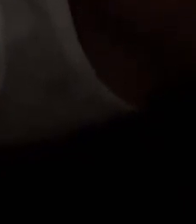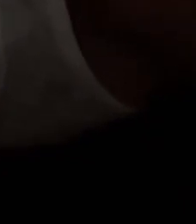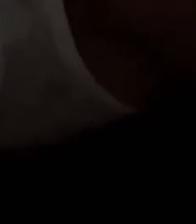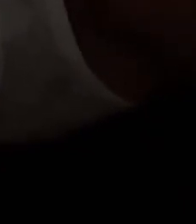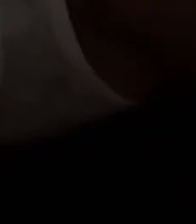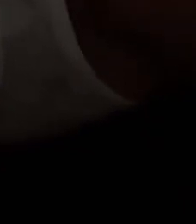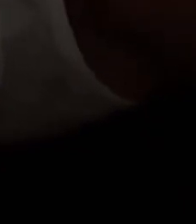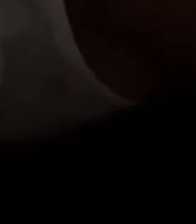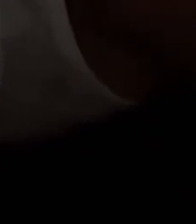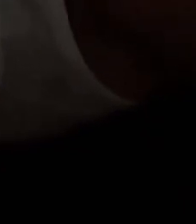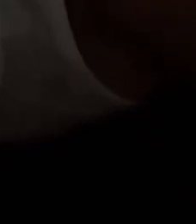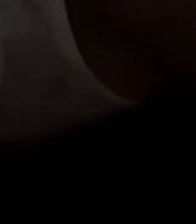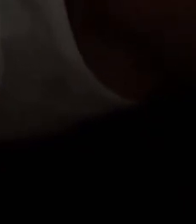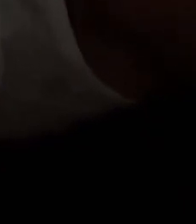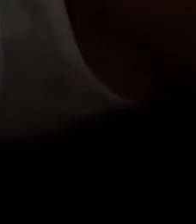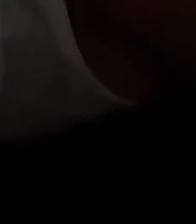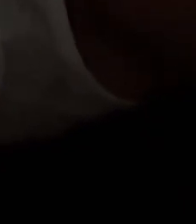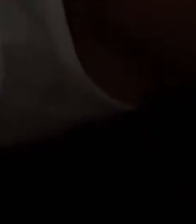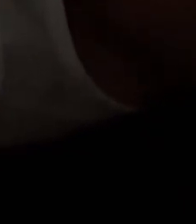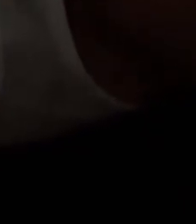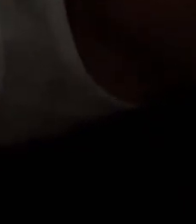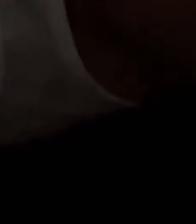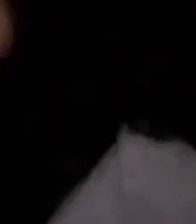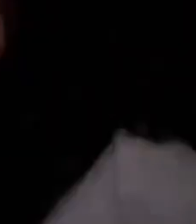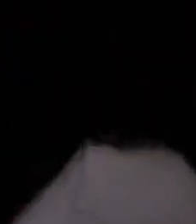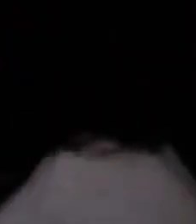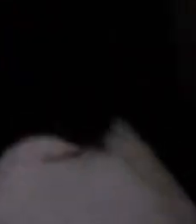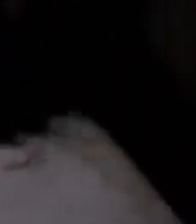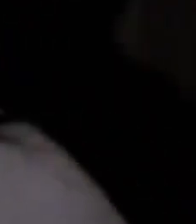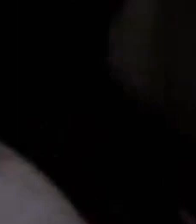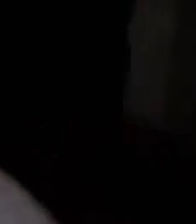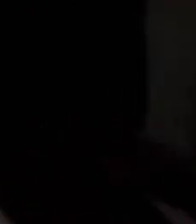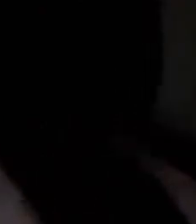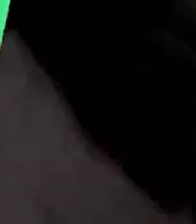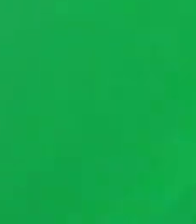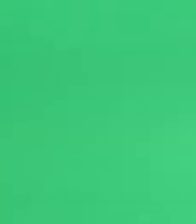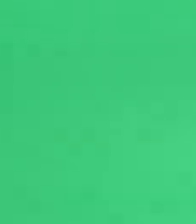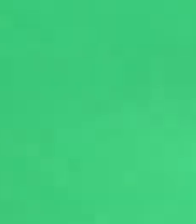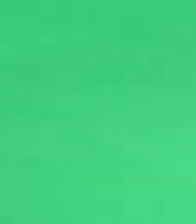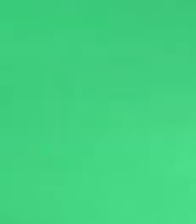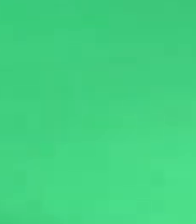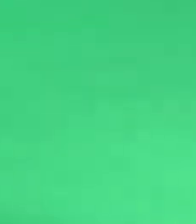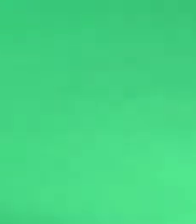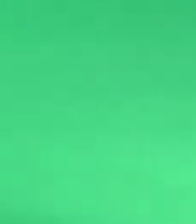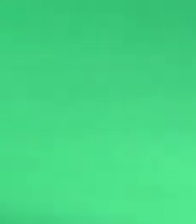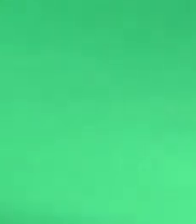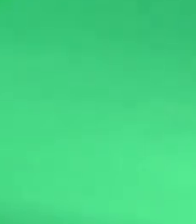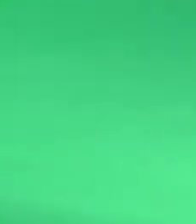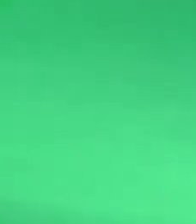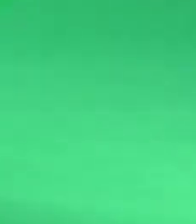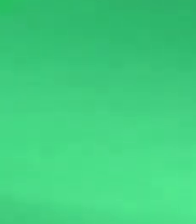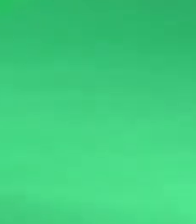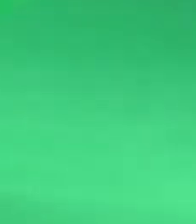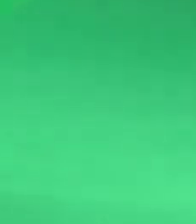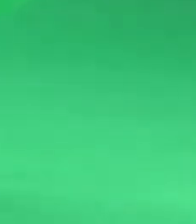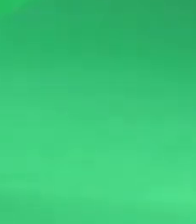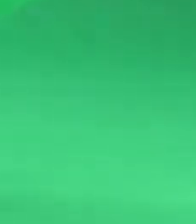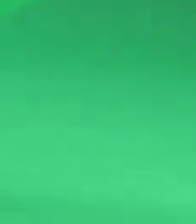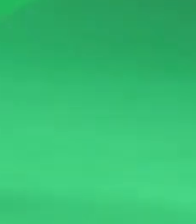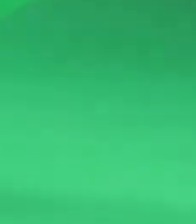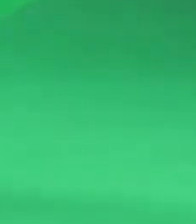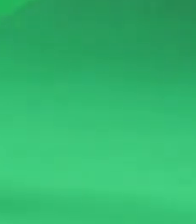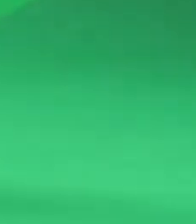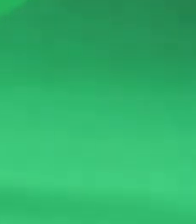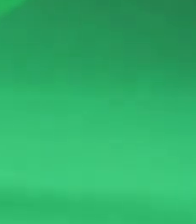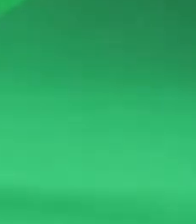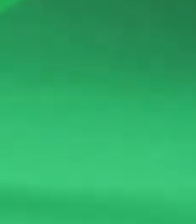si no fuera por la disciplina hace mucho que nos habrían liquidado cinema 14 presenta función